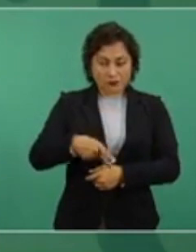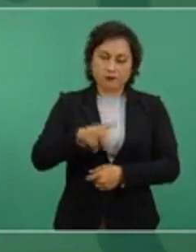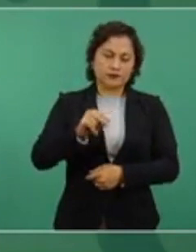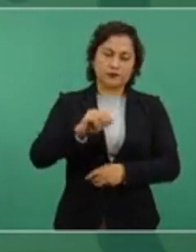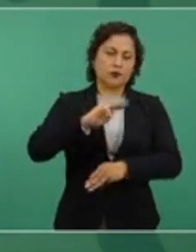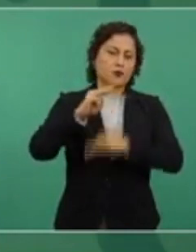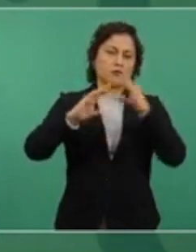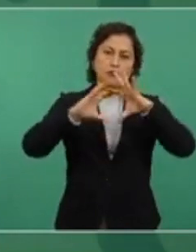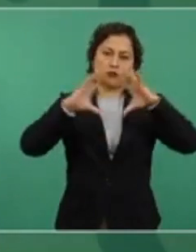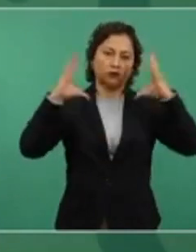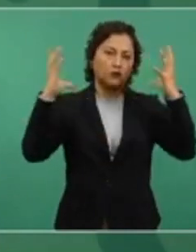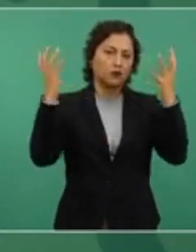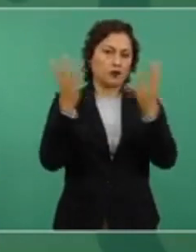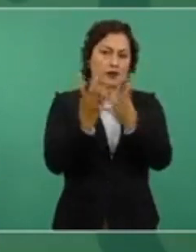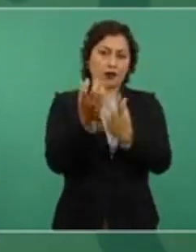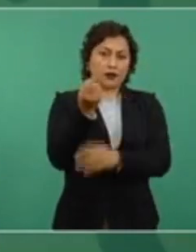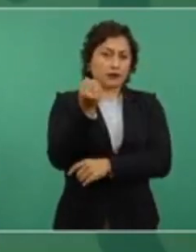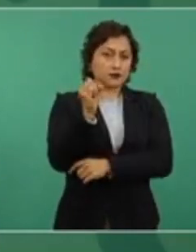de externo.